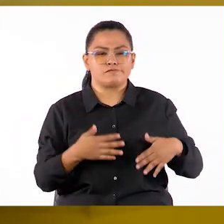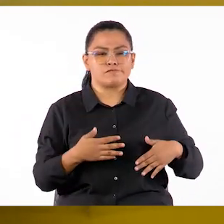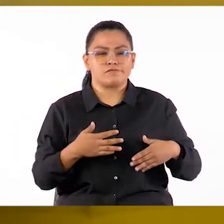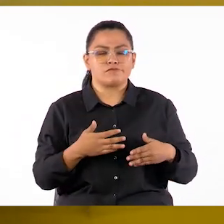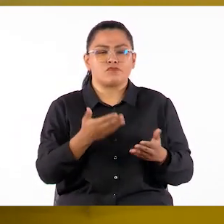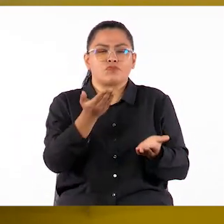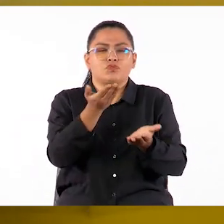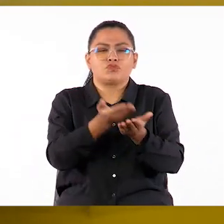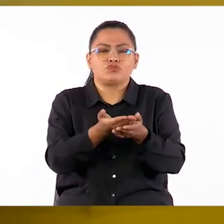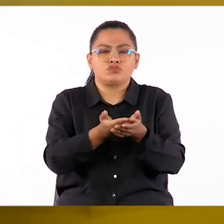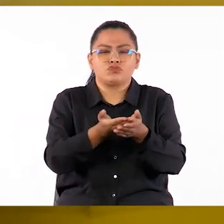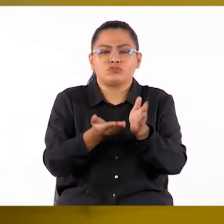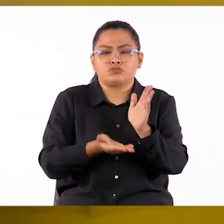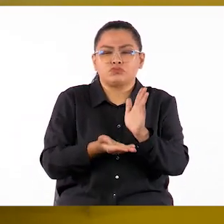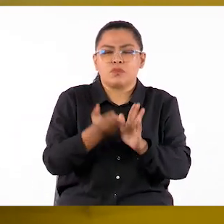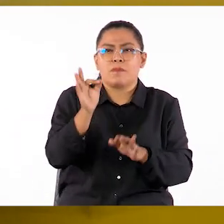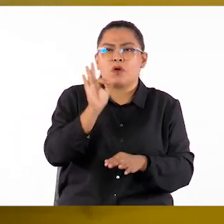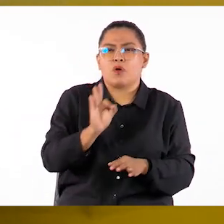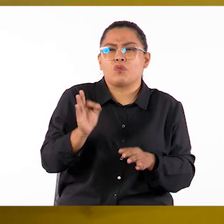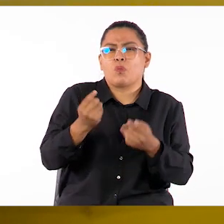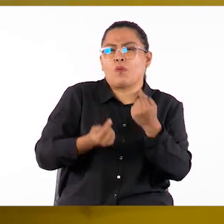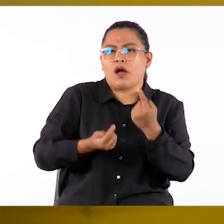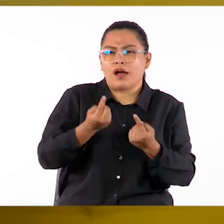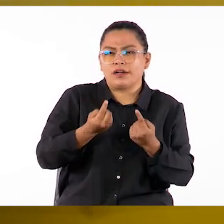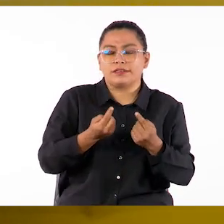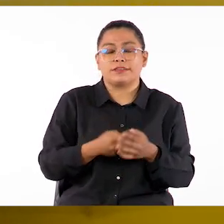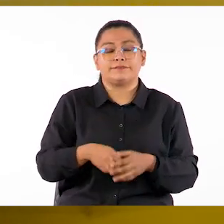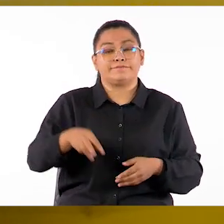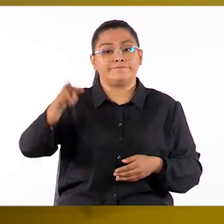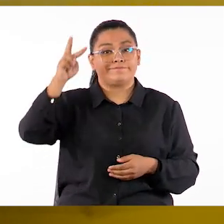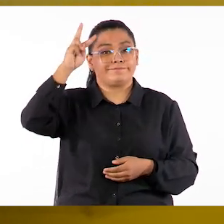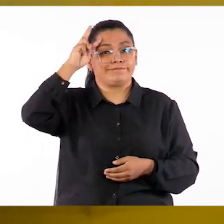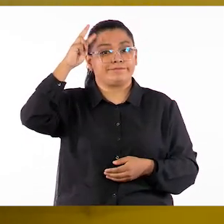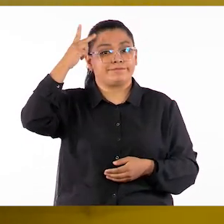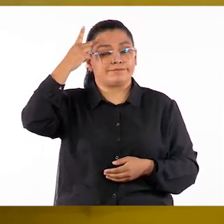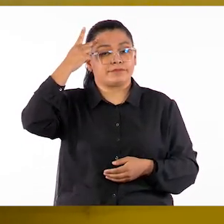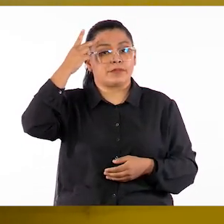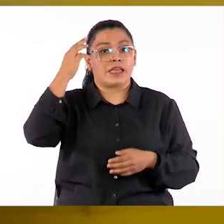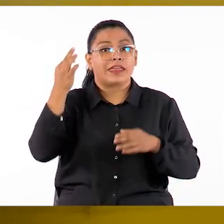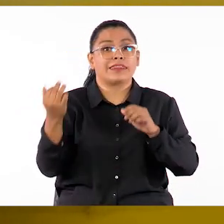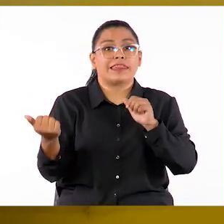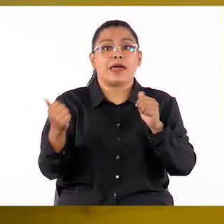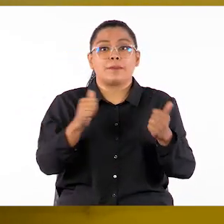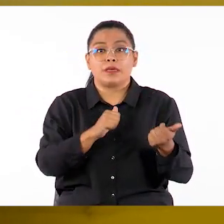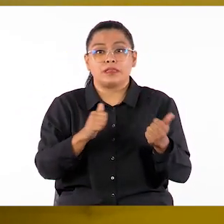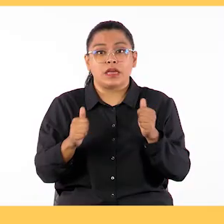desarrollarlas de manera colectiva. Eso sí, acorde a sus características.